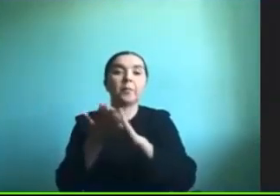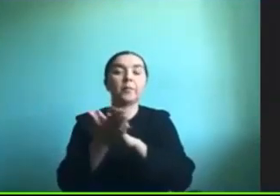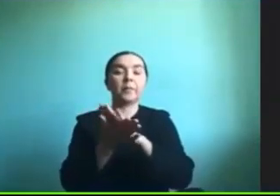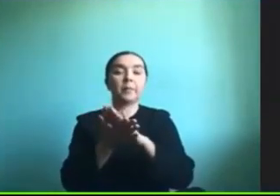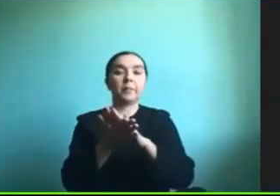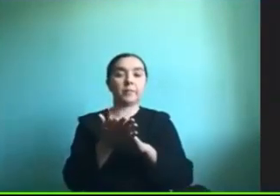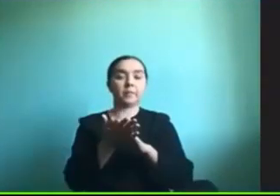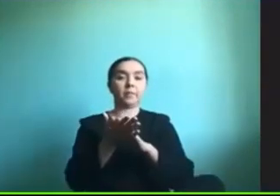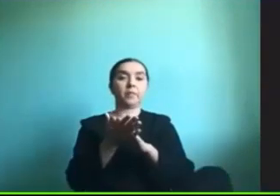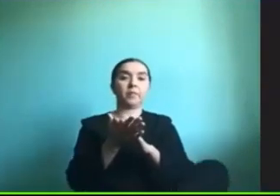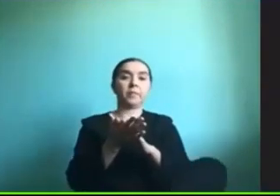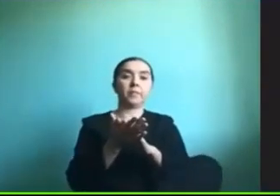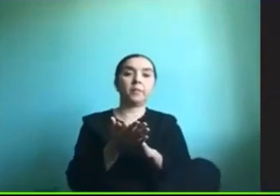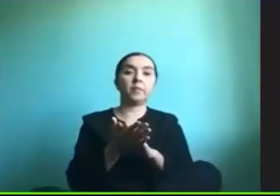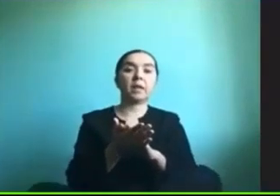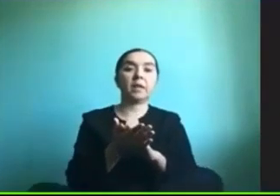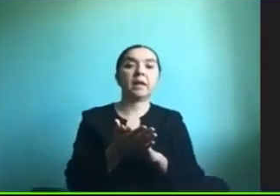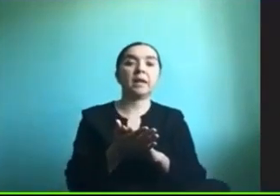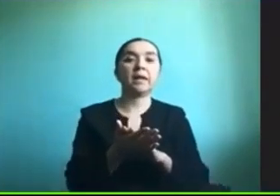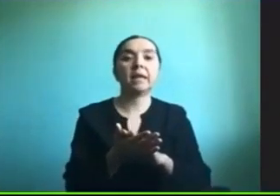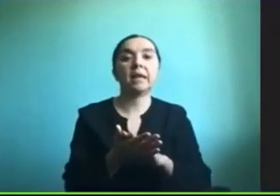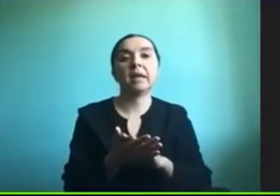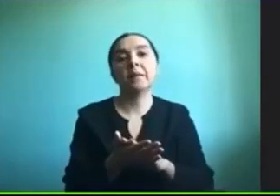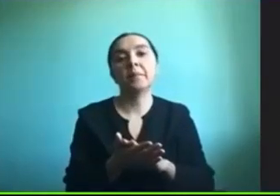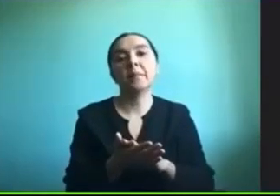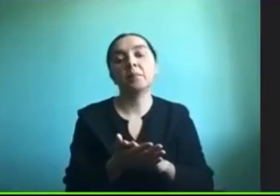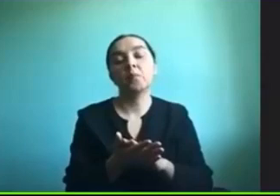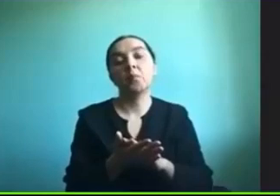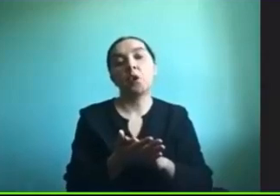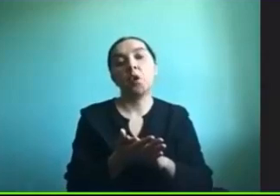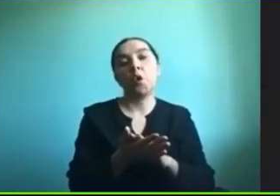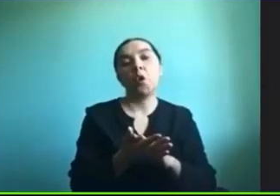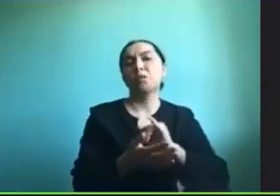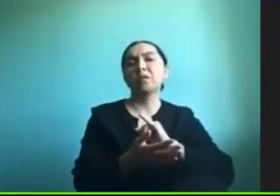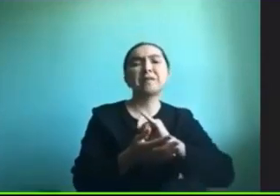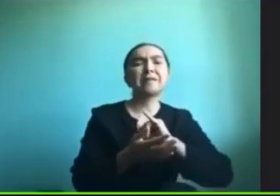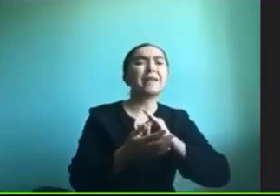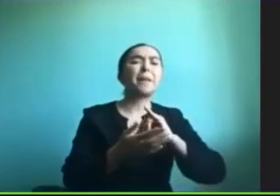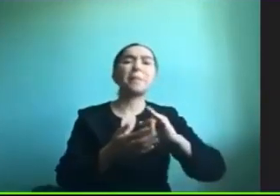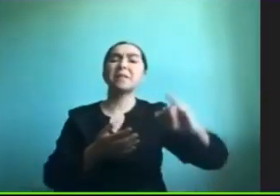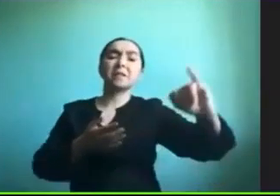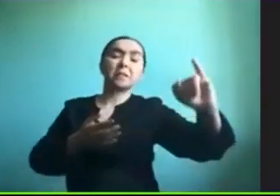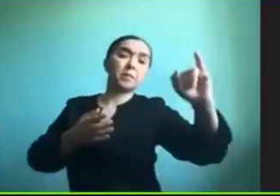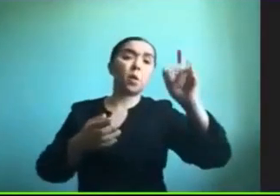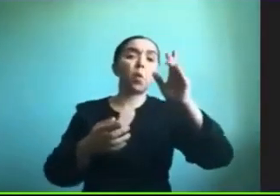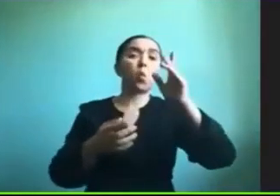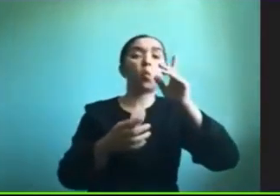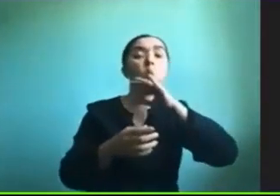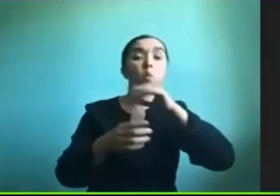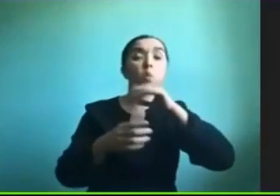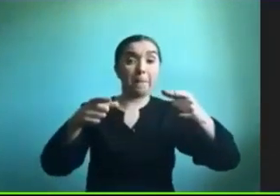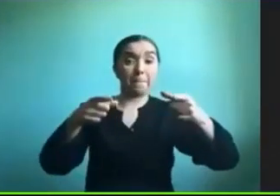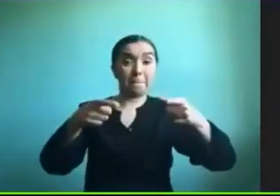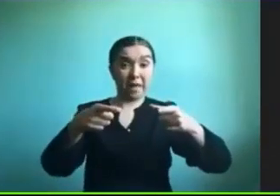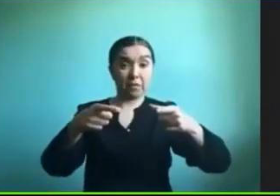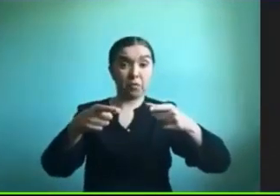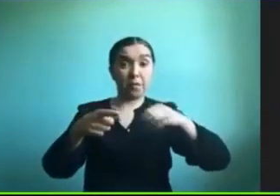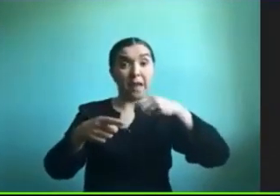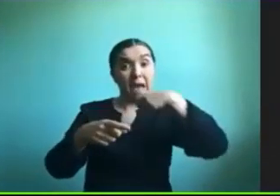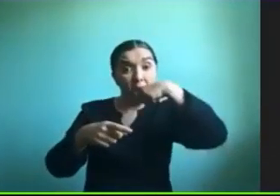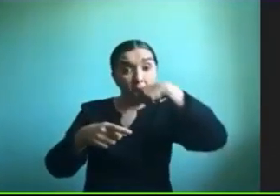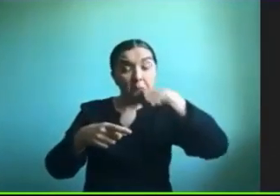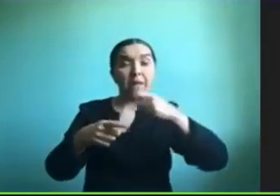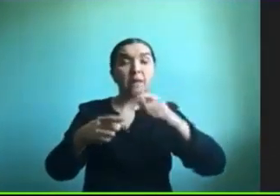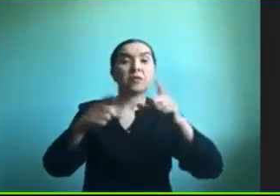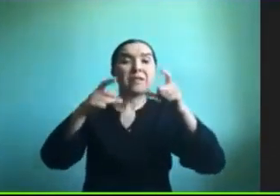ese niño usa siempre un plato similar para para sus comidas que el pictograma sea de